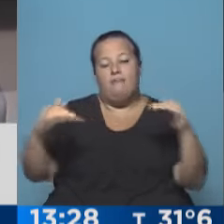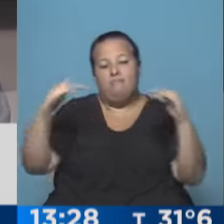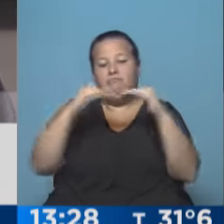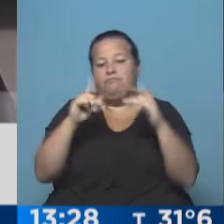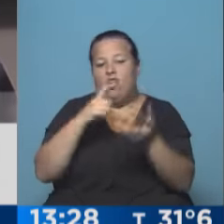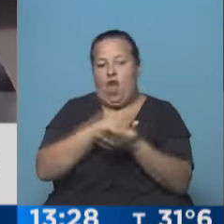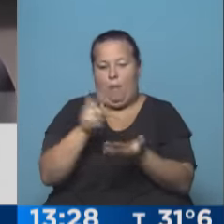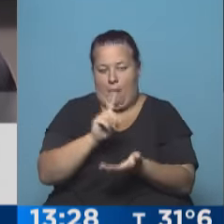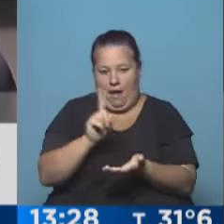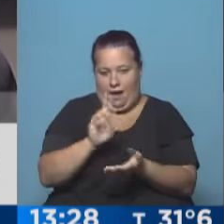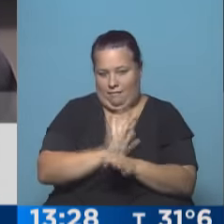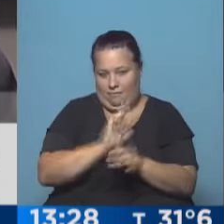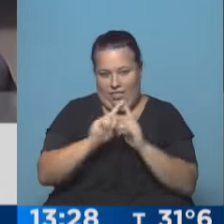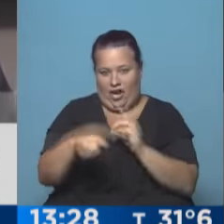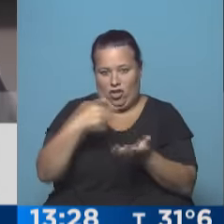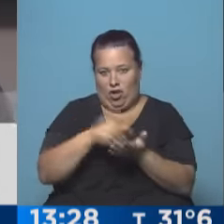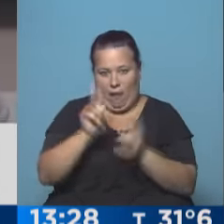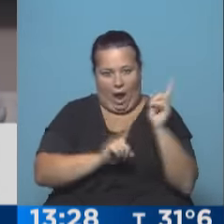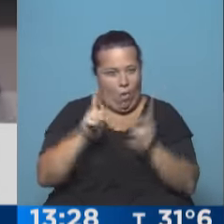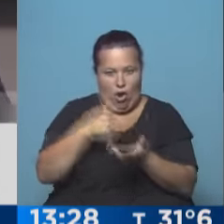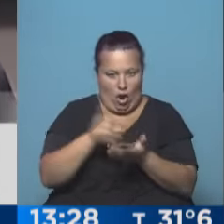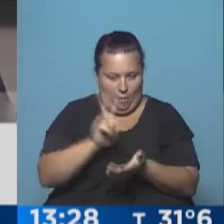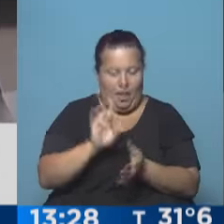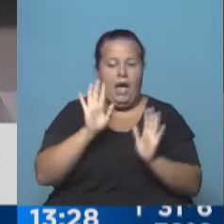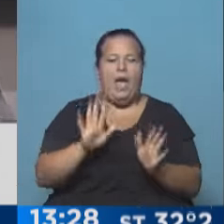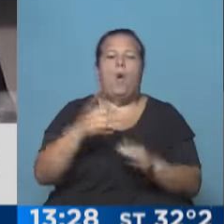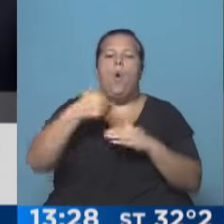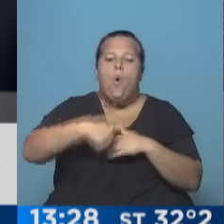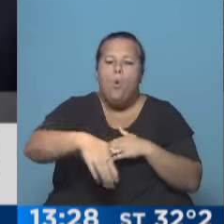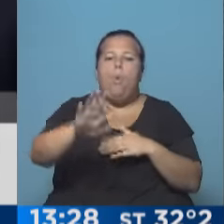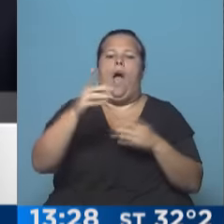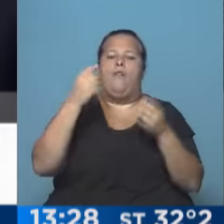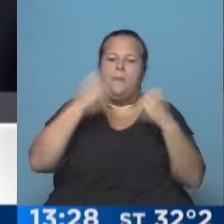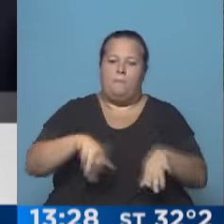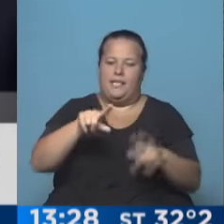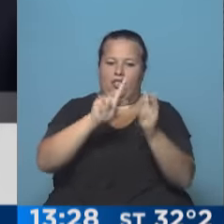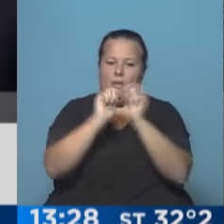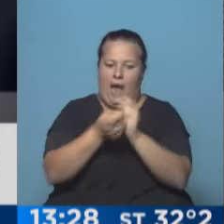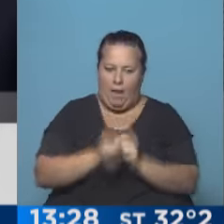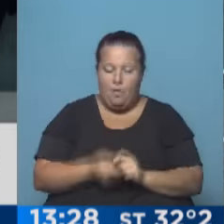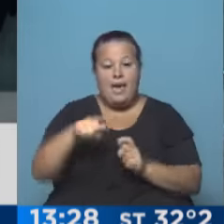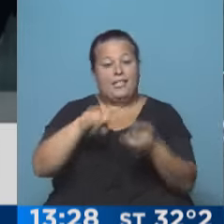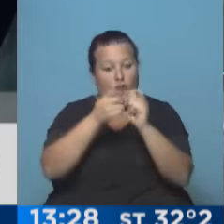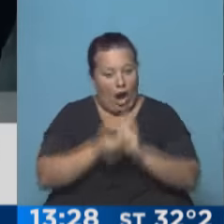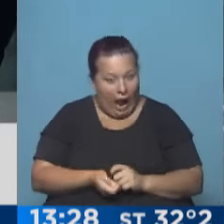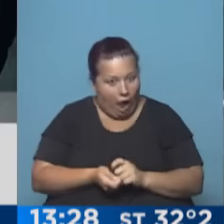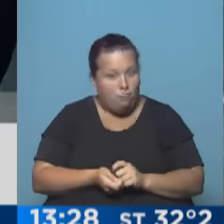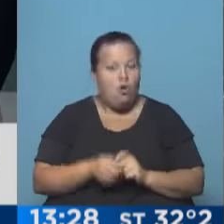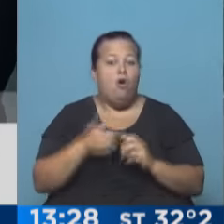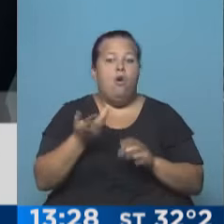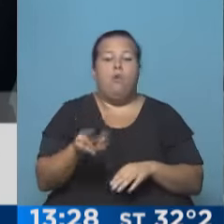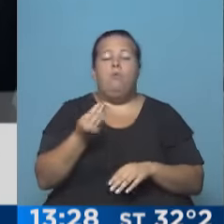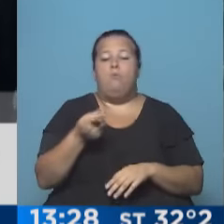no se pagaban directamente asignaciones familiares. ¿A partir de cuándo se aplican estas modificaciones, Raúl? Estas modificaciones, como son